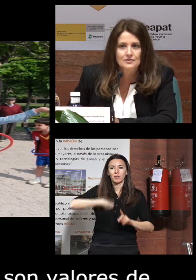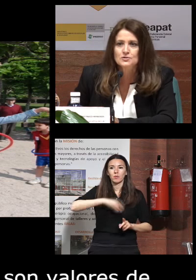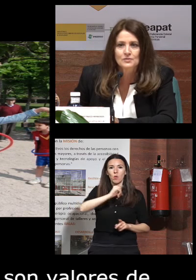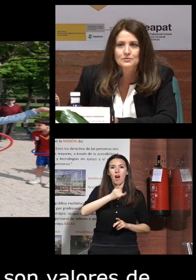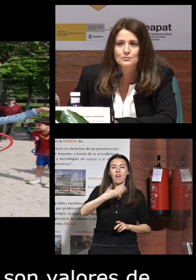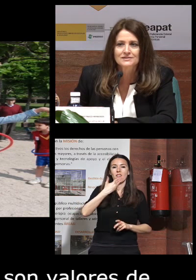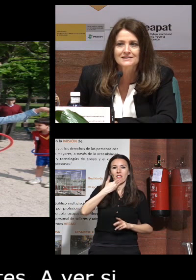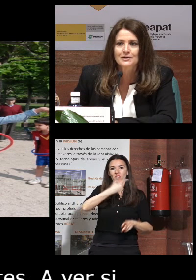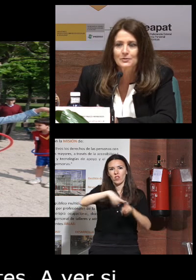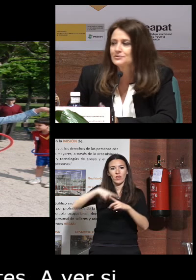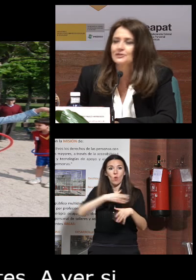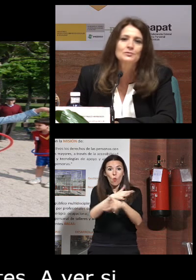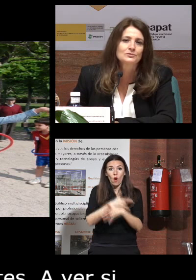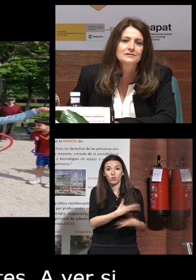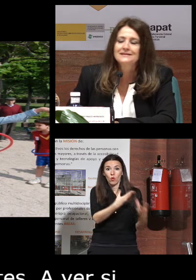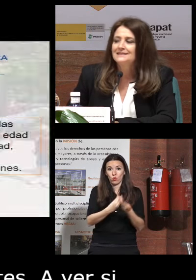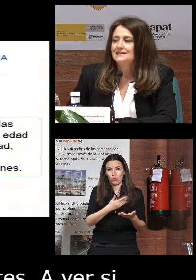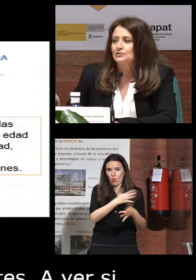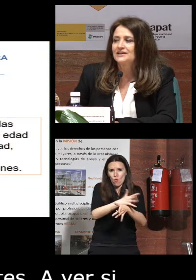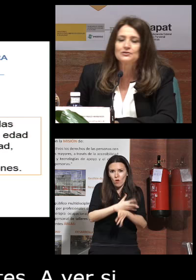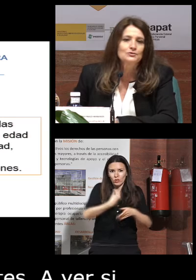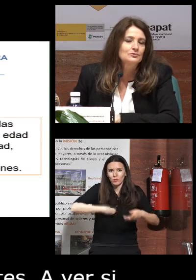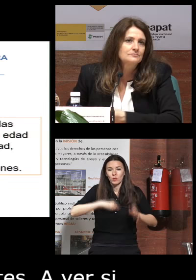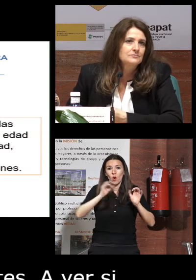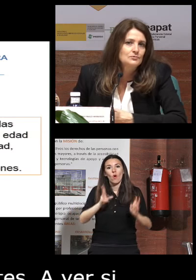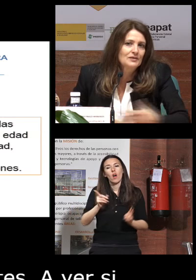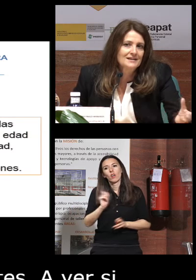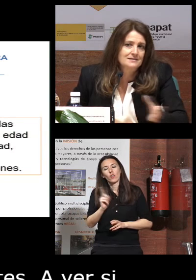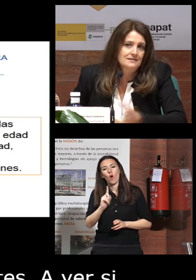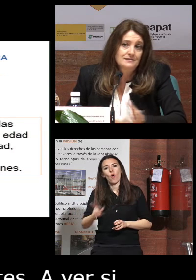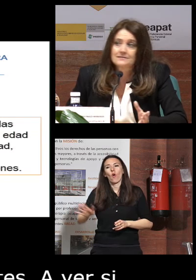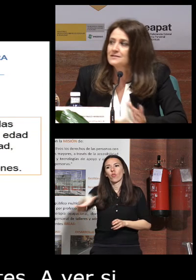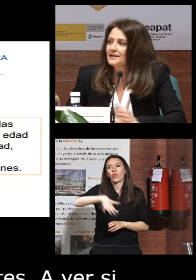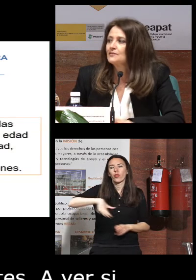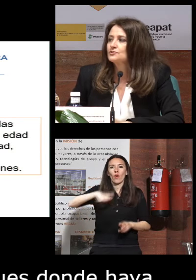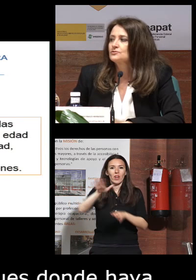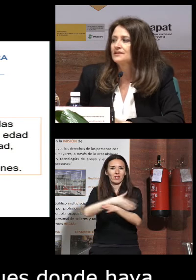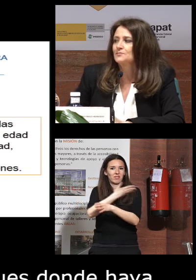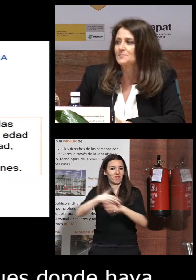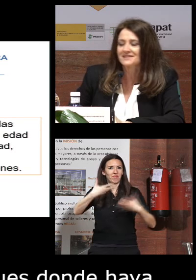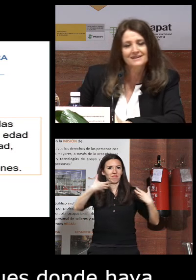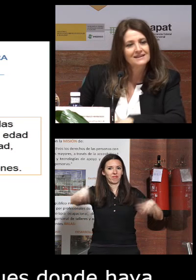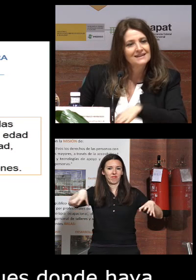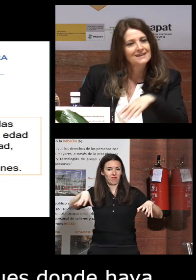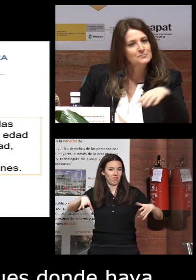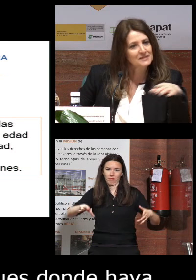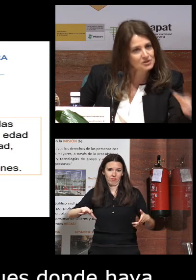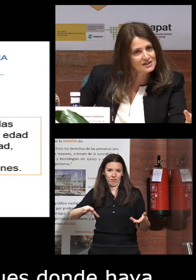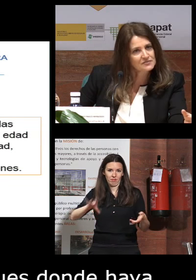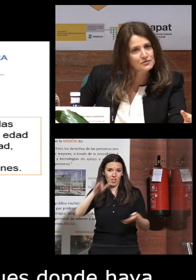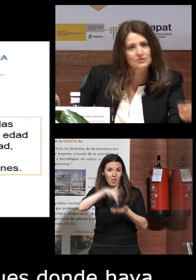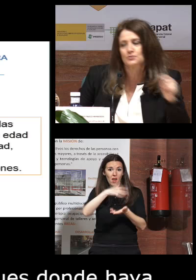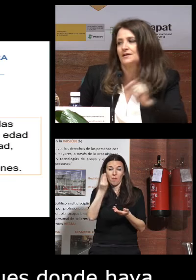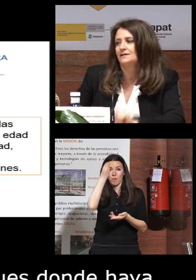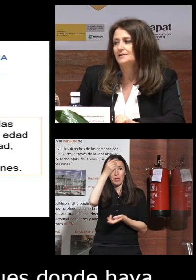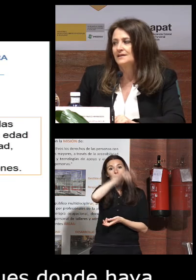generaciones jugando juntas a juegos en común y no tanto lugares separados ¿no? dejemos de pensar en las personas